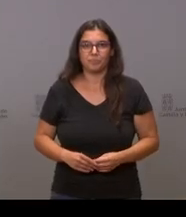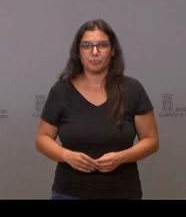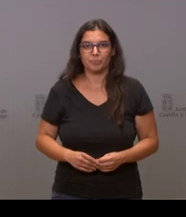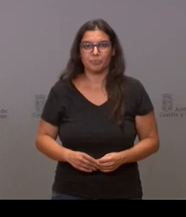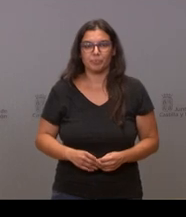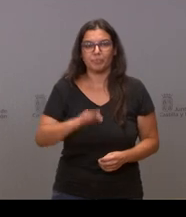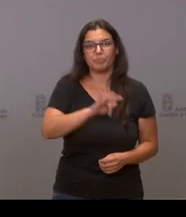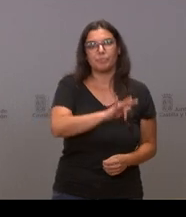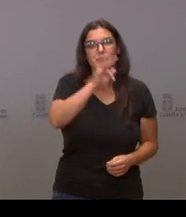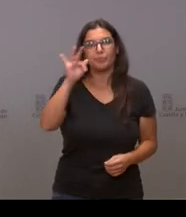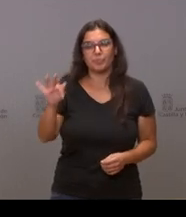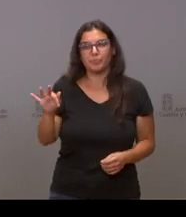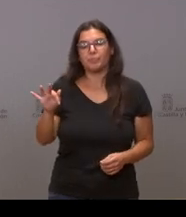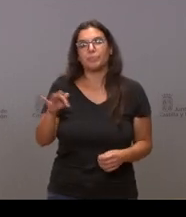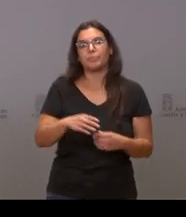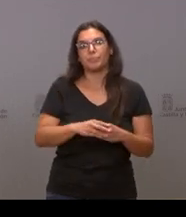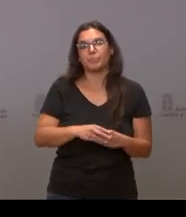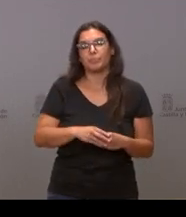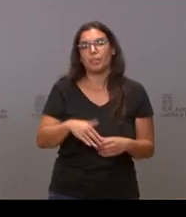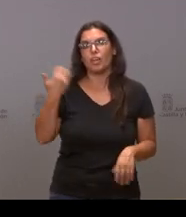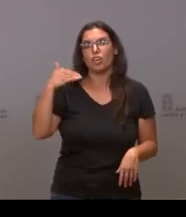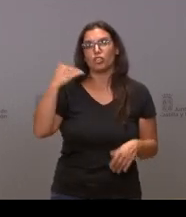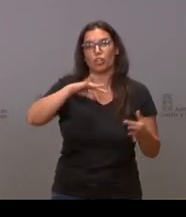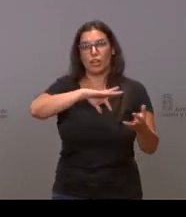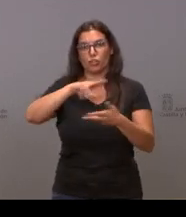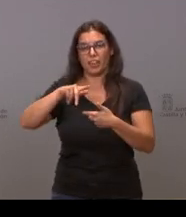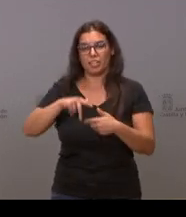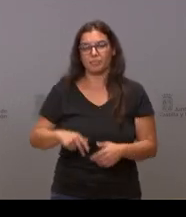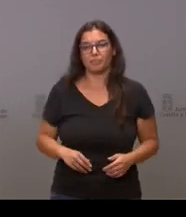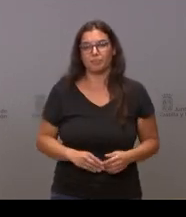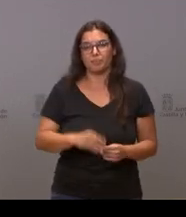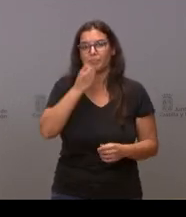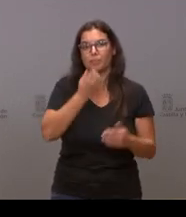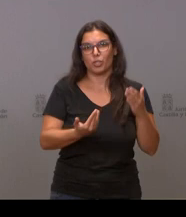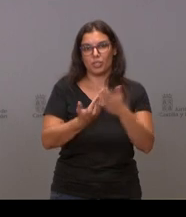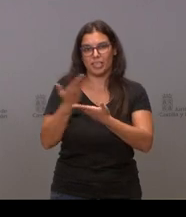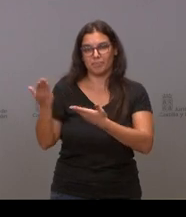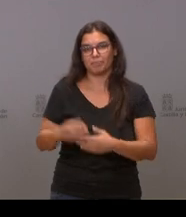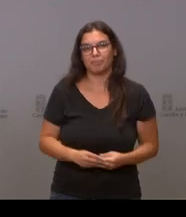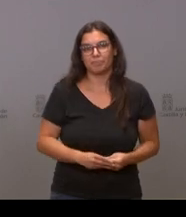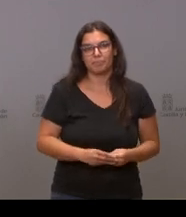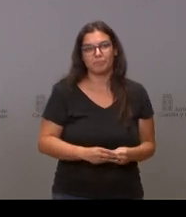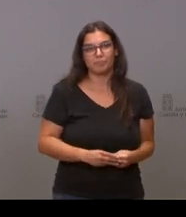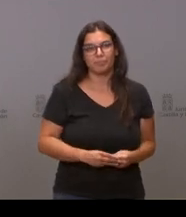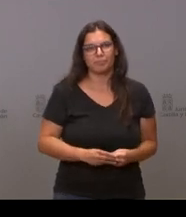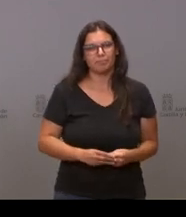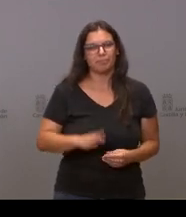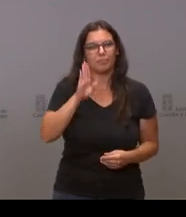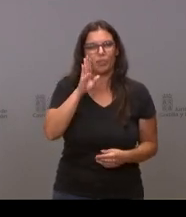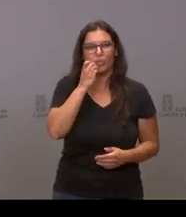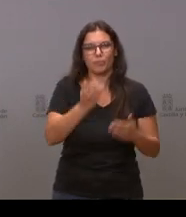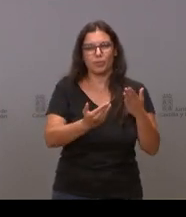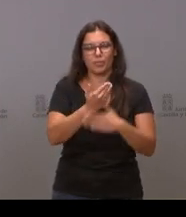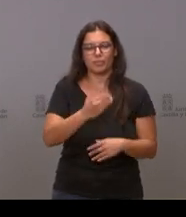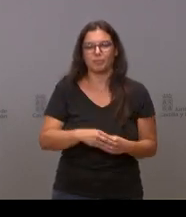Seguimos adelante. Lo hacemos ahora con Soria Noticias. Sergio García, buenos días. Adelante. Hola, muy buenas y